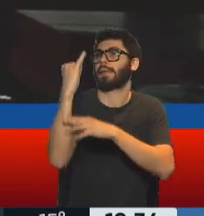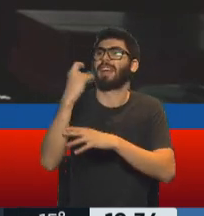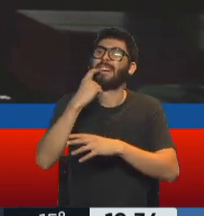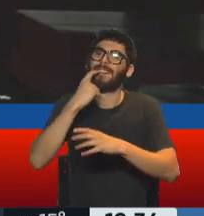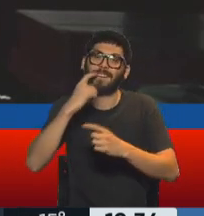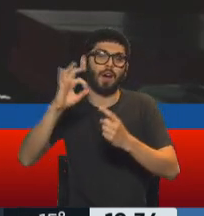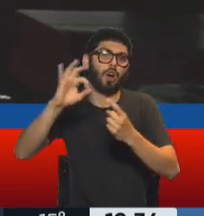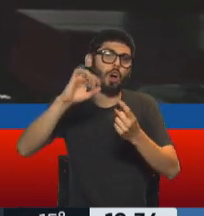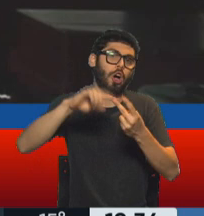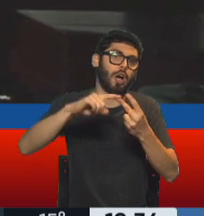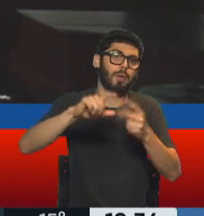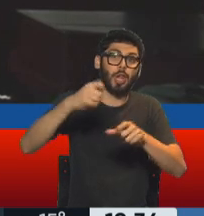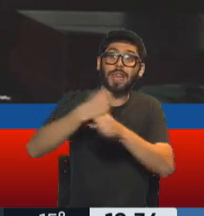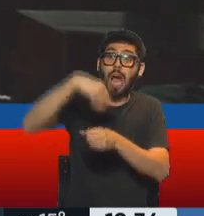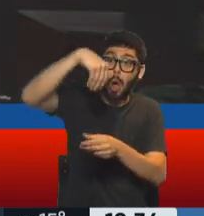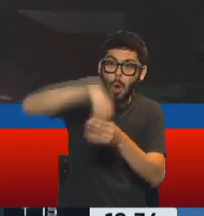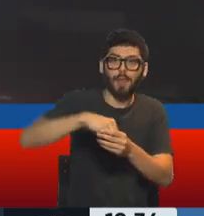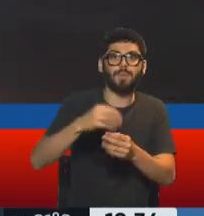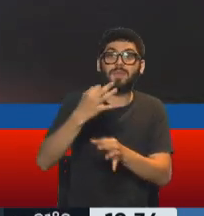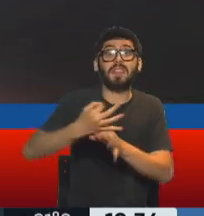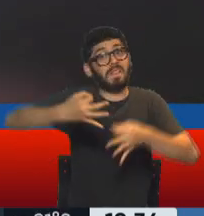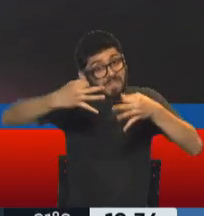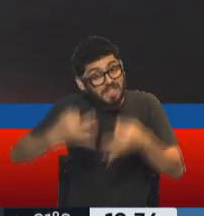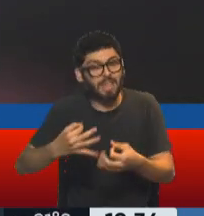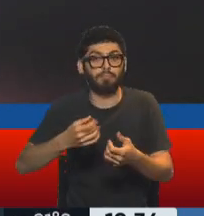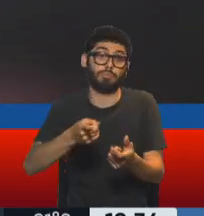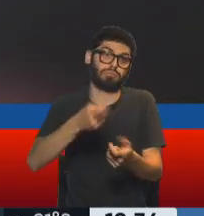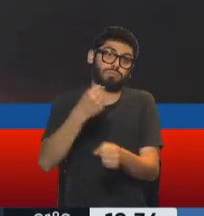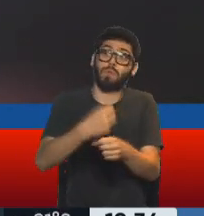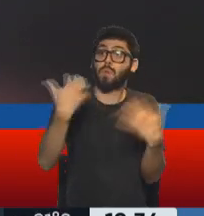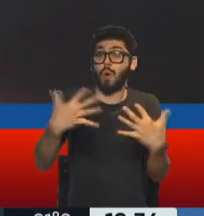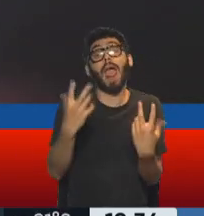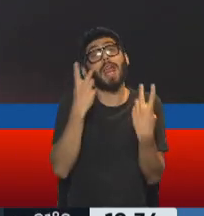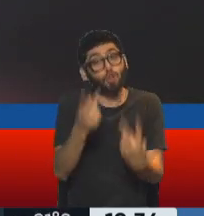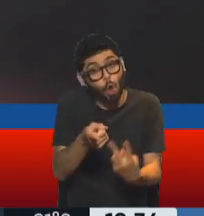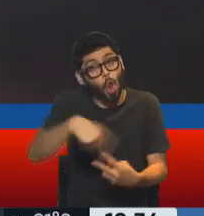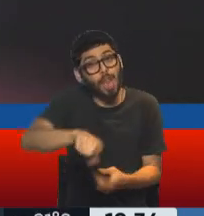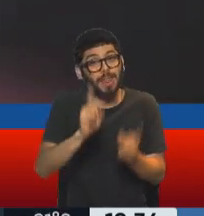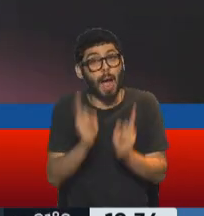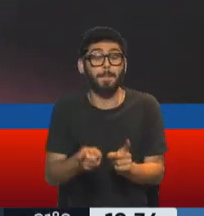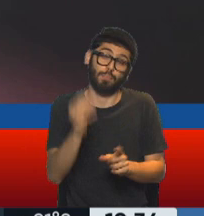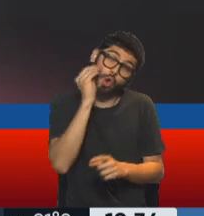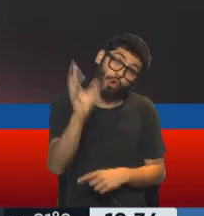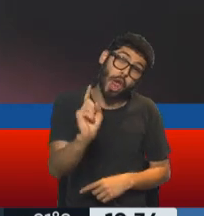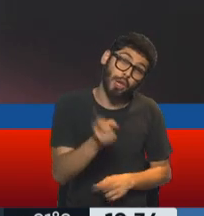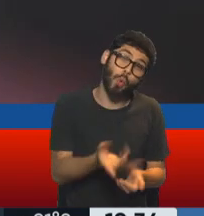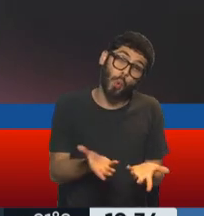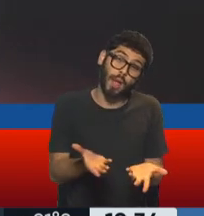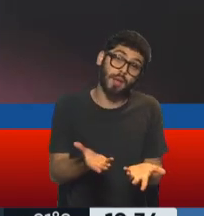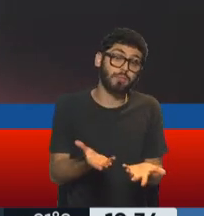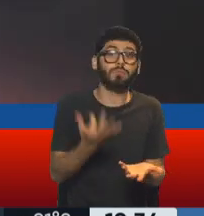condiciones de trabajo de nuestros trabajadores y trabajadoras, que han hecho tanto, hay que reconocer eso también, no olvidarnos, estamos